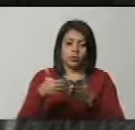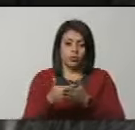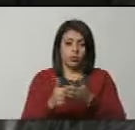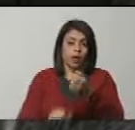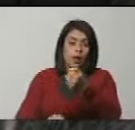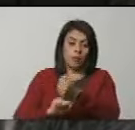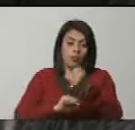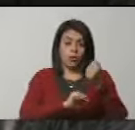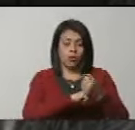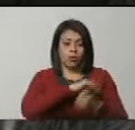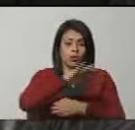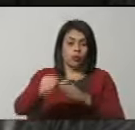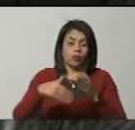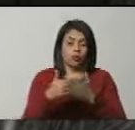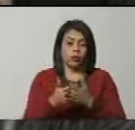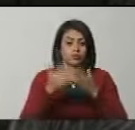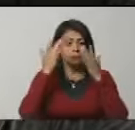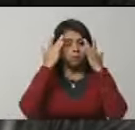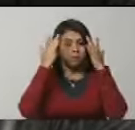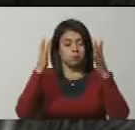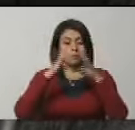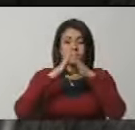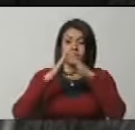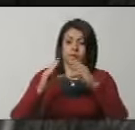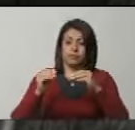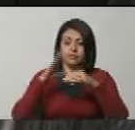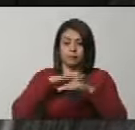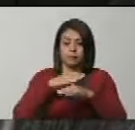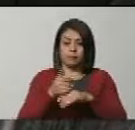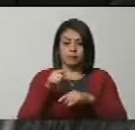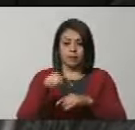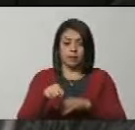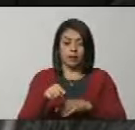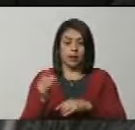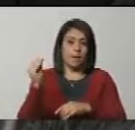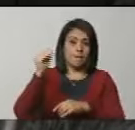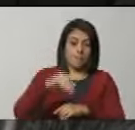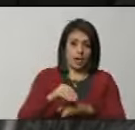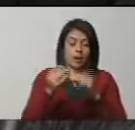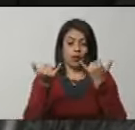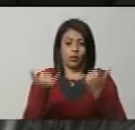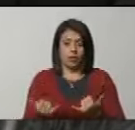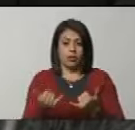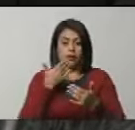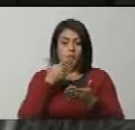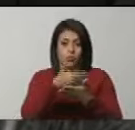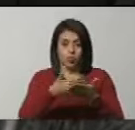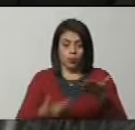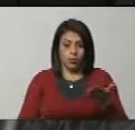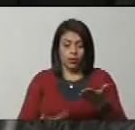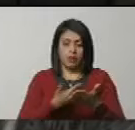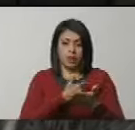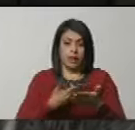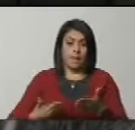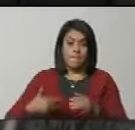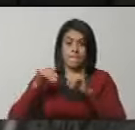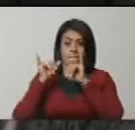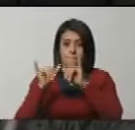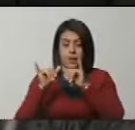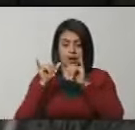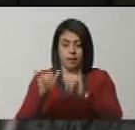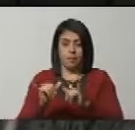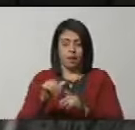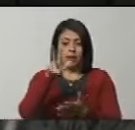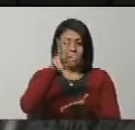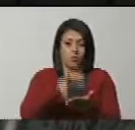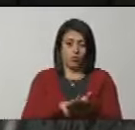con el aporte de todos, con la intelectualidad de todos, que le agreguemos, en este caso mi propuesta, presidente, es la misma que